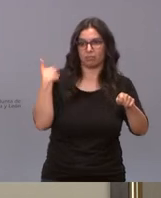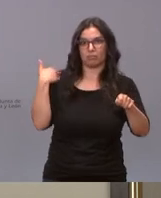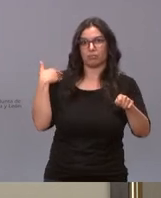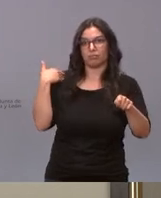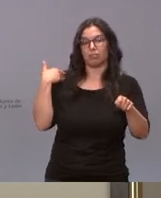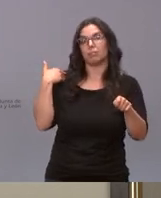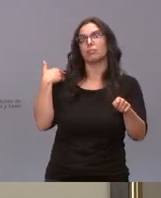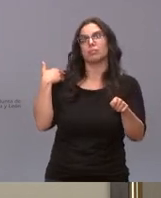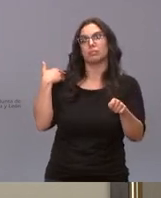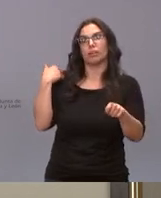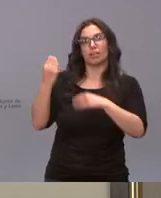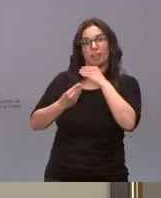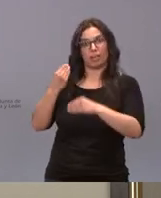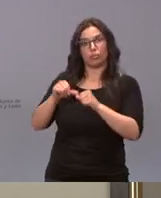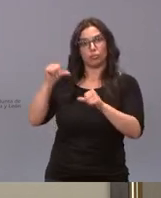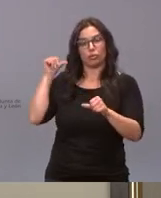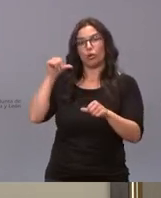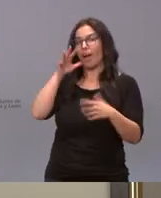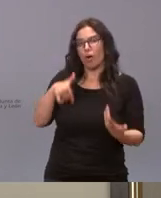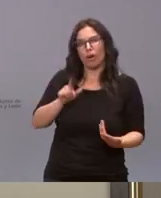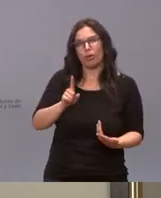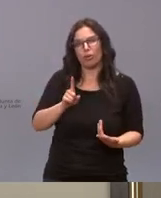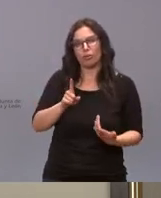olas anteriores y por qué esta vez